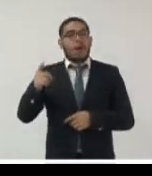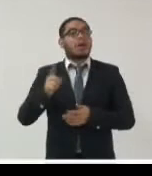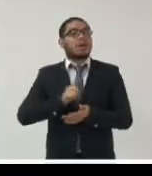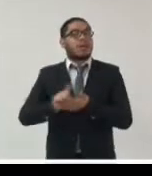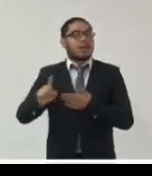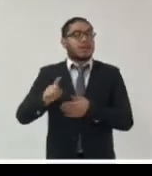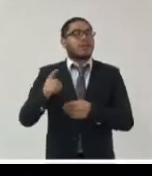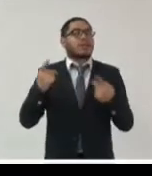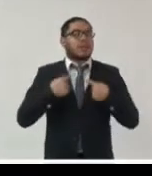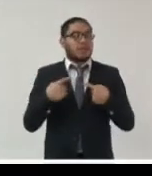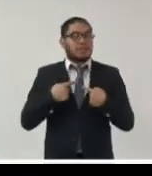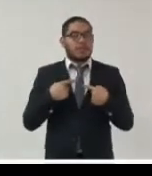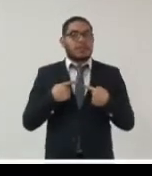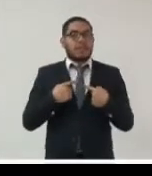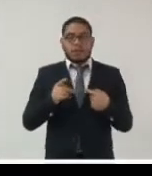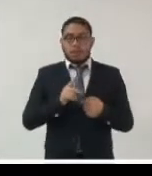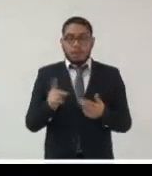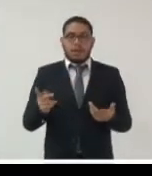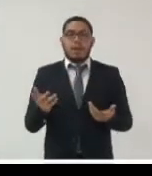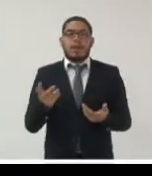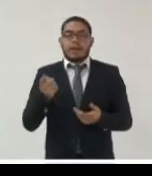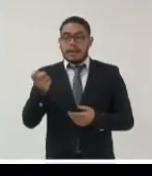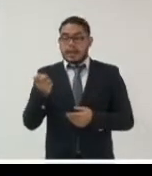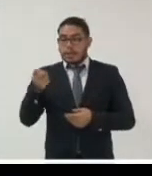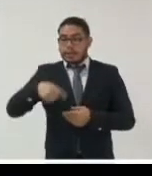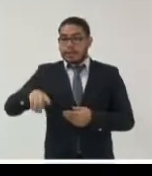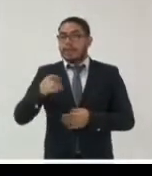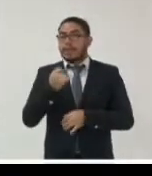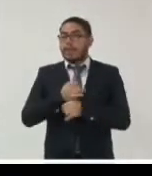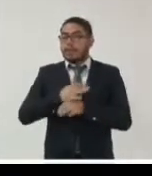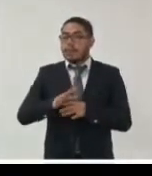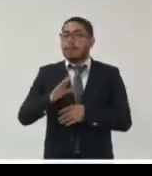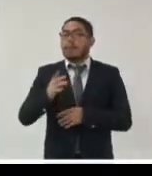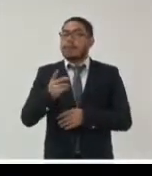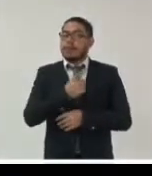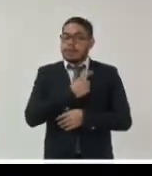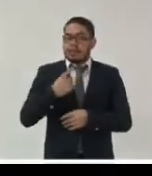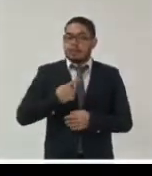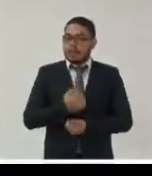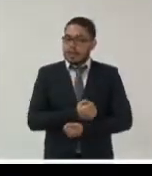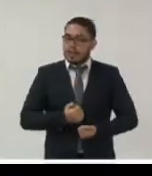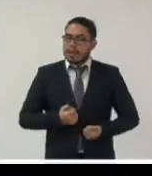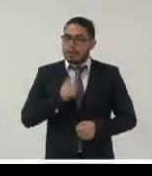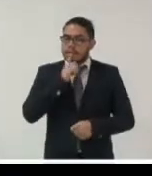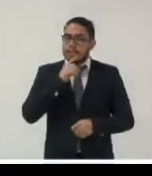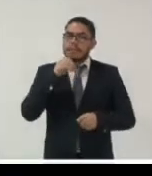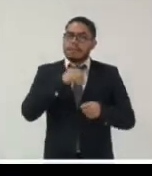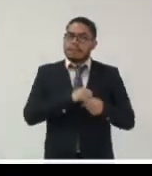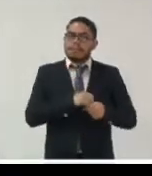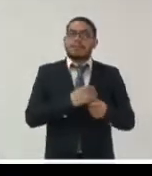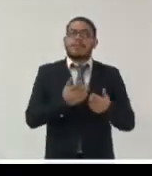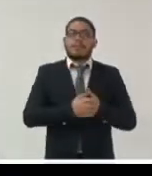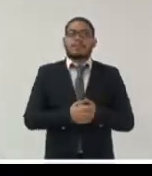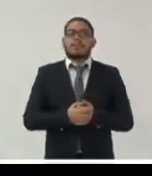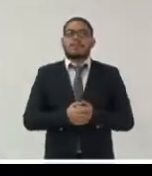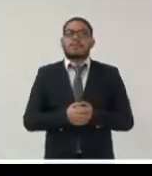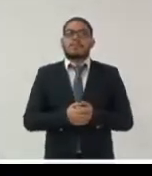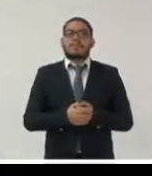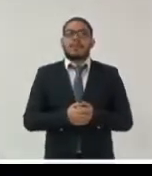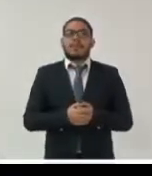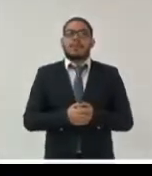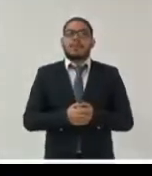deben estar archivados en cadena de custodia pero no lo que pasa con estos sistemas que os presento aquí